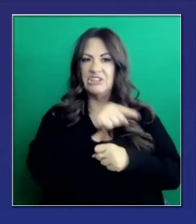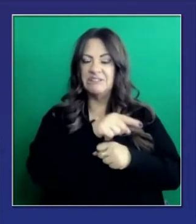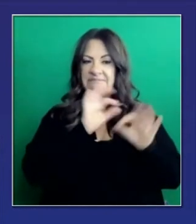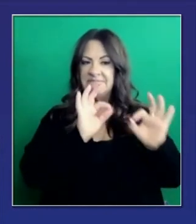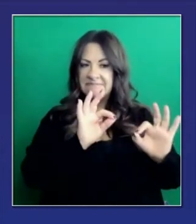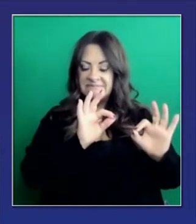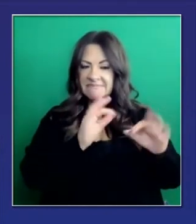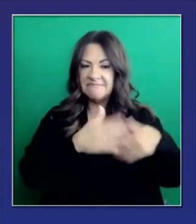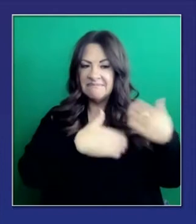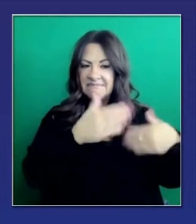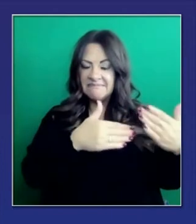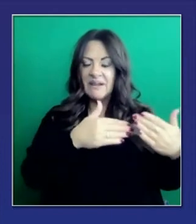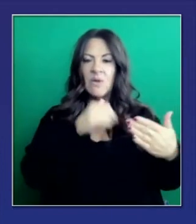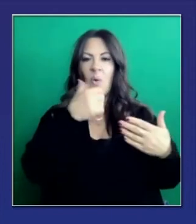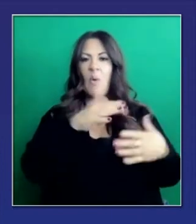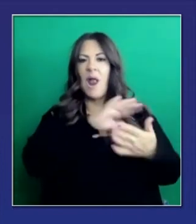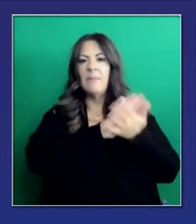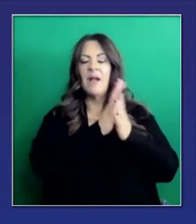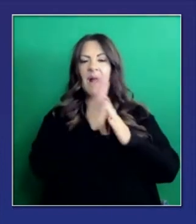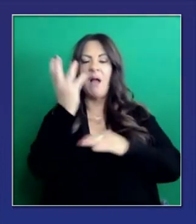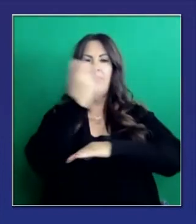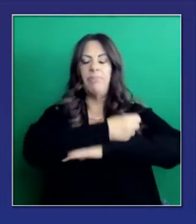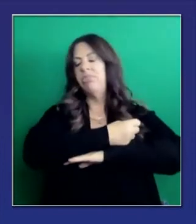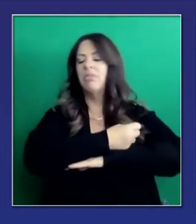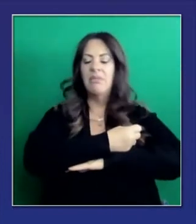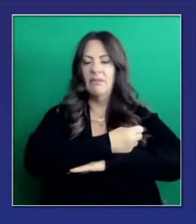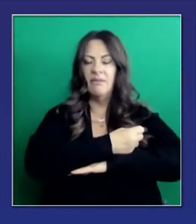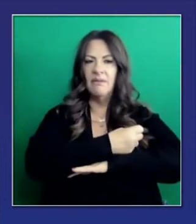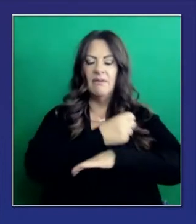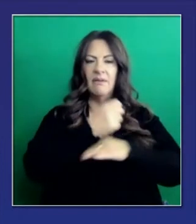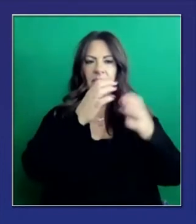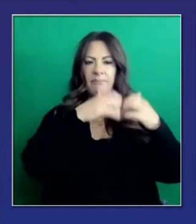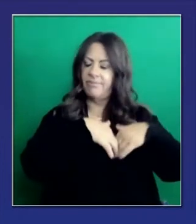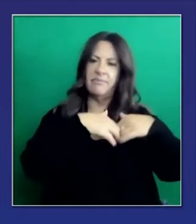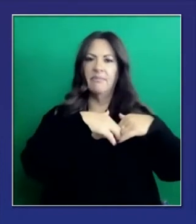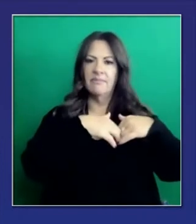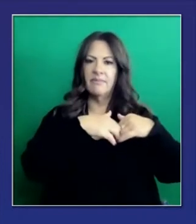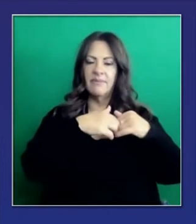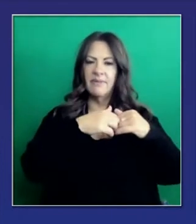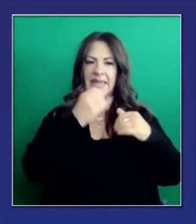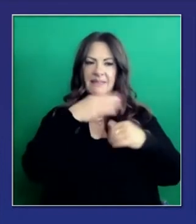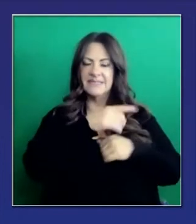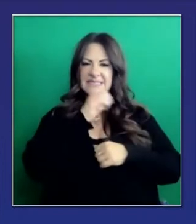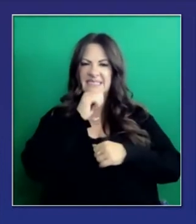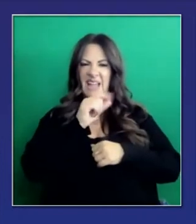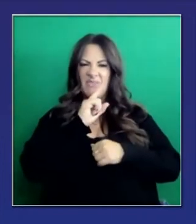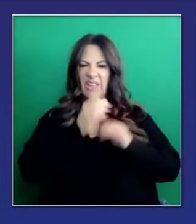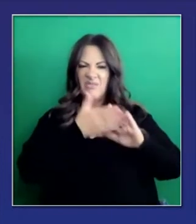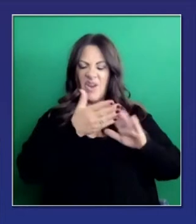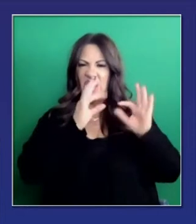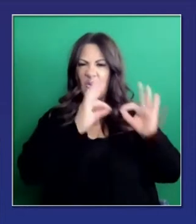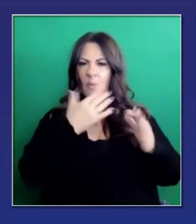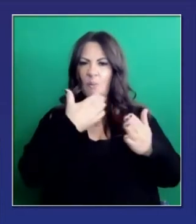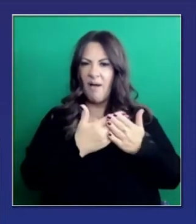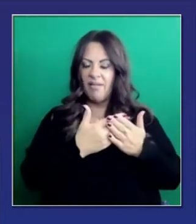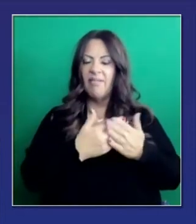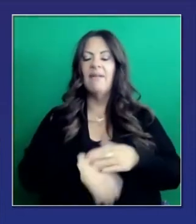ponga en marcha rápidamente. Ya ha habido otros estados. No quiero atacar a nadie más. Obviamente,